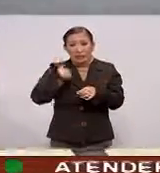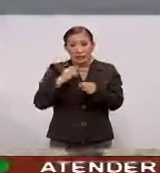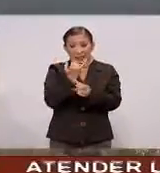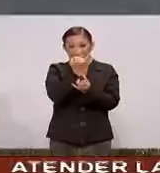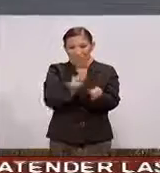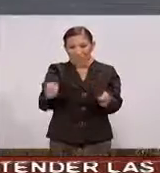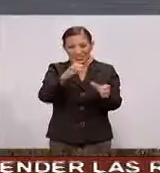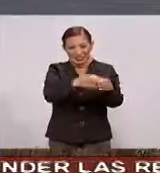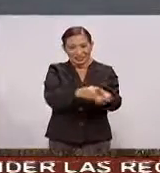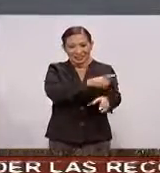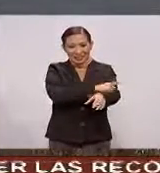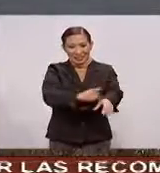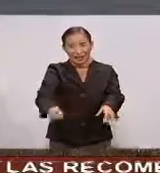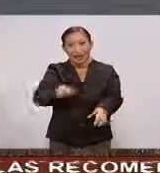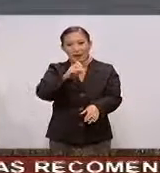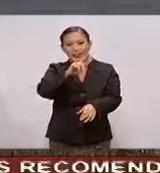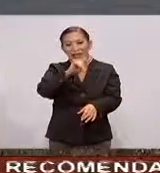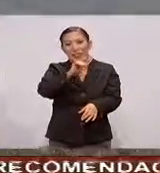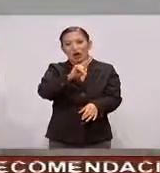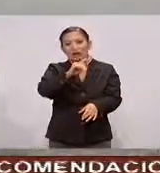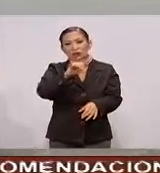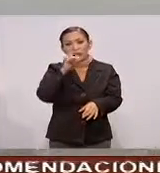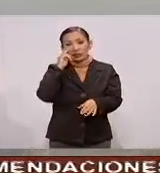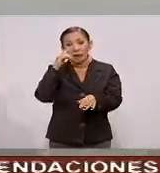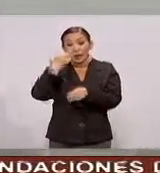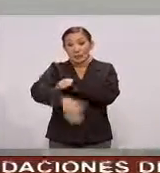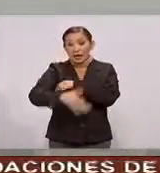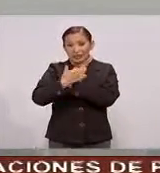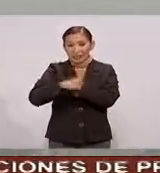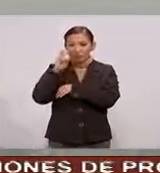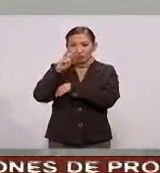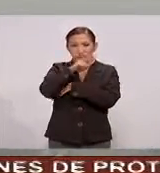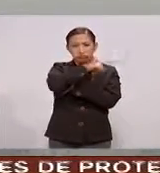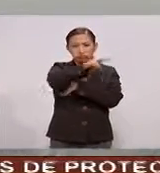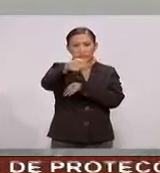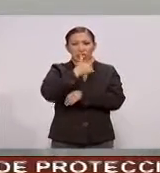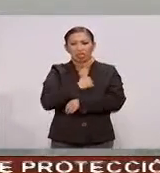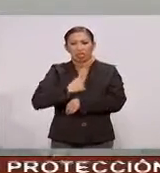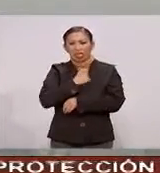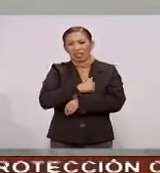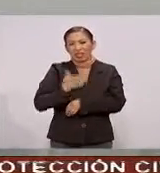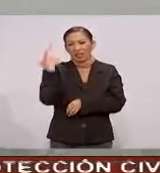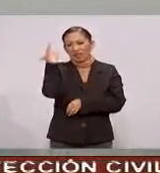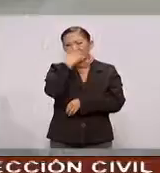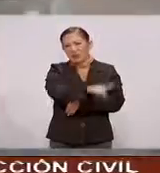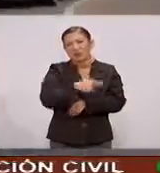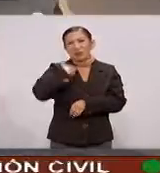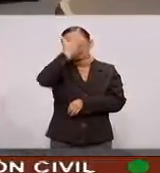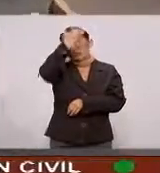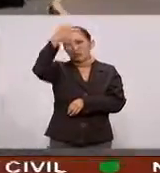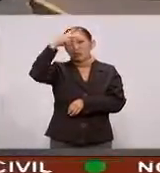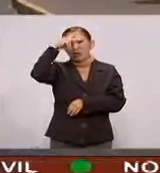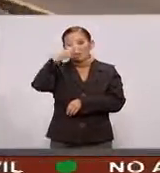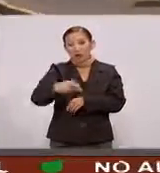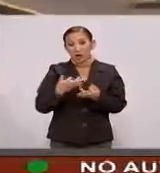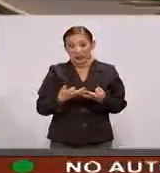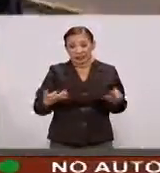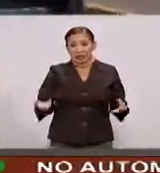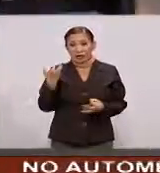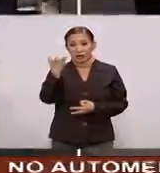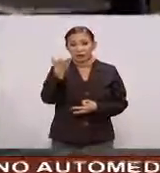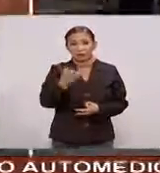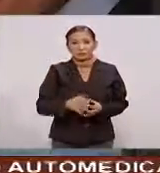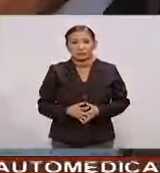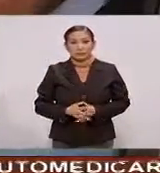Independencia En la Delegación Magdalena Contreras Mientras veíamos esta lamentable postal del cielo capitalino En tierra pasaba